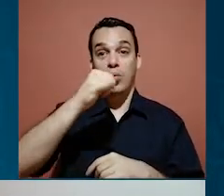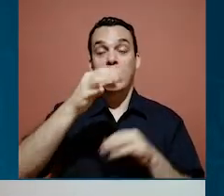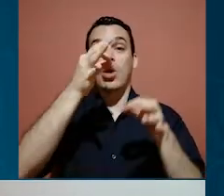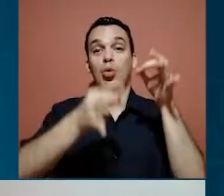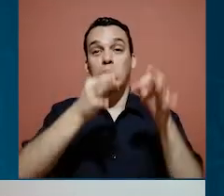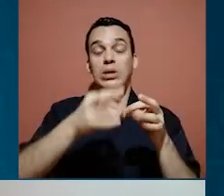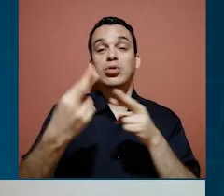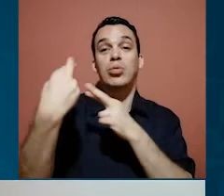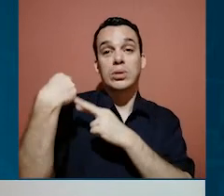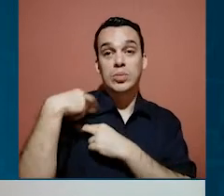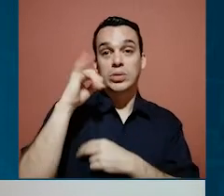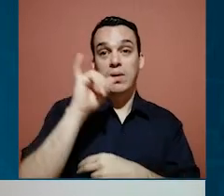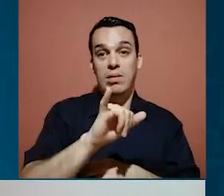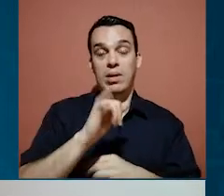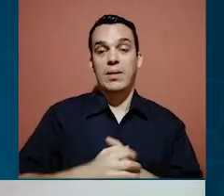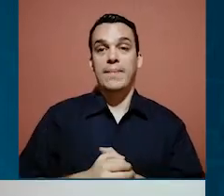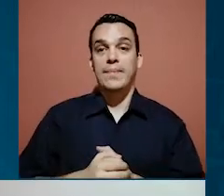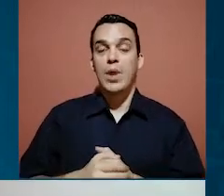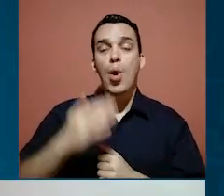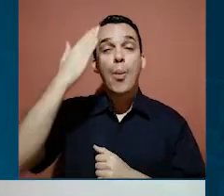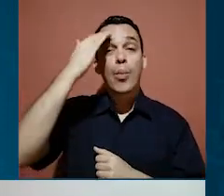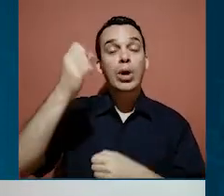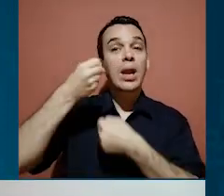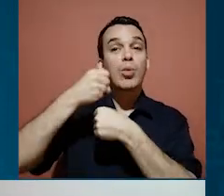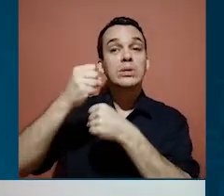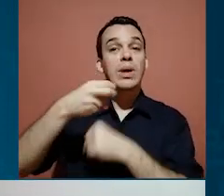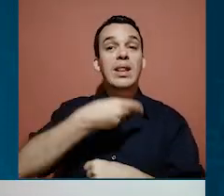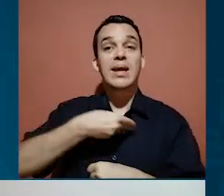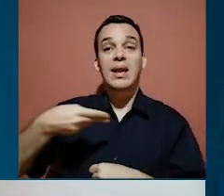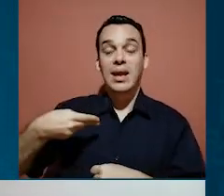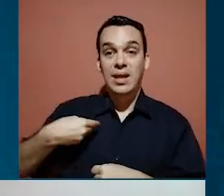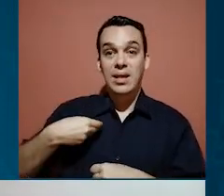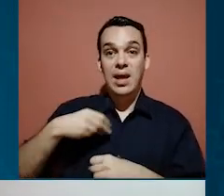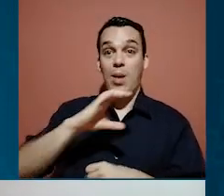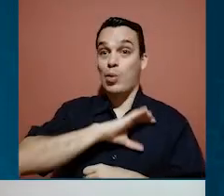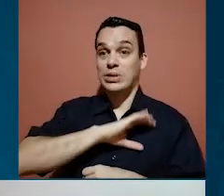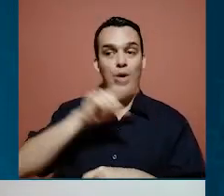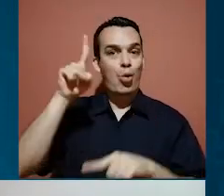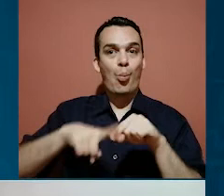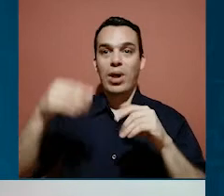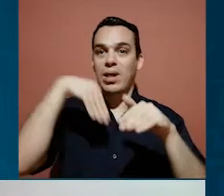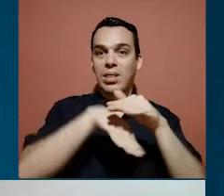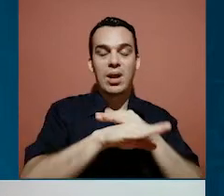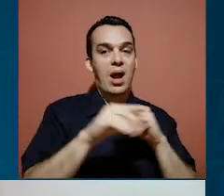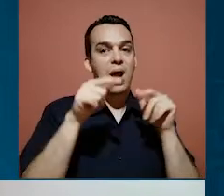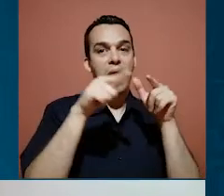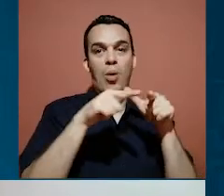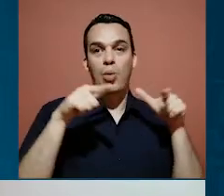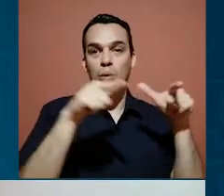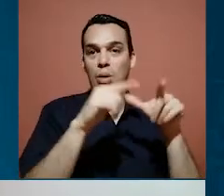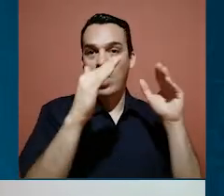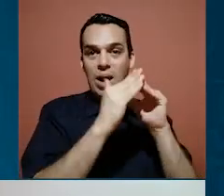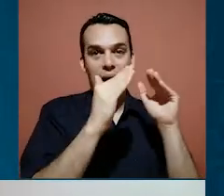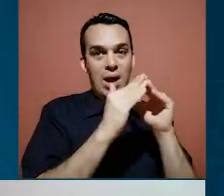y los juzgados, que son los encargados de... ¿Por qué la Municipalidad de Heredia o la Policía Municipal no puede ingresar a una